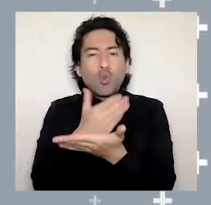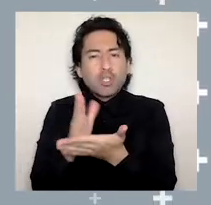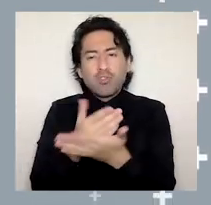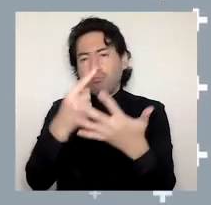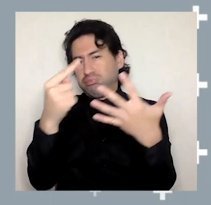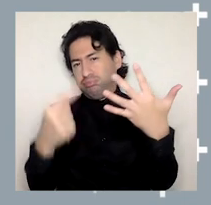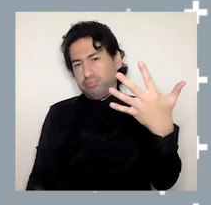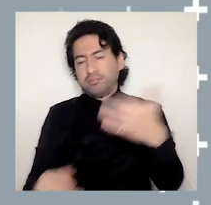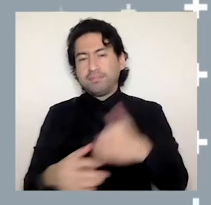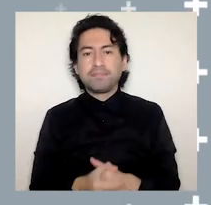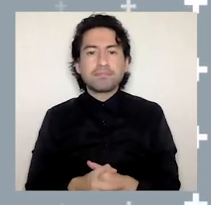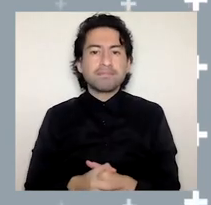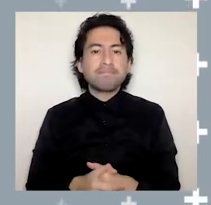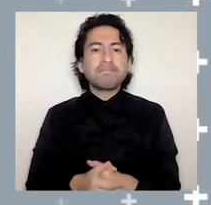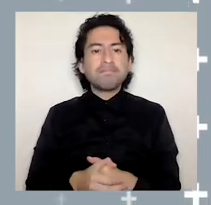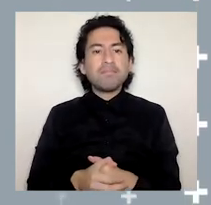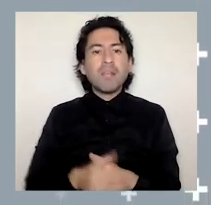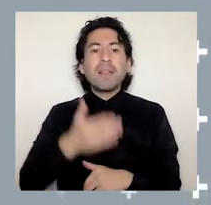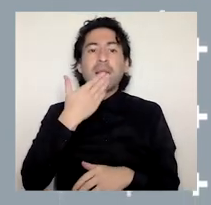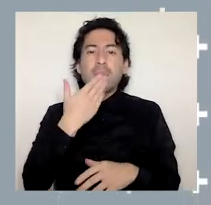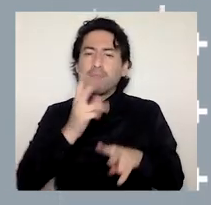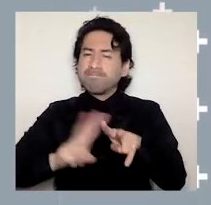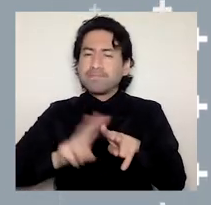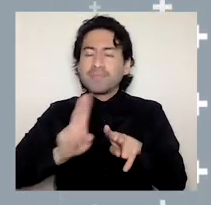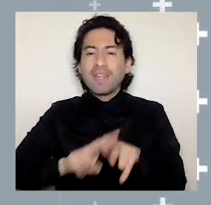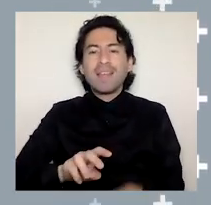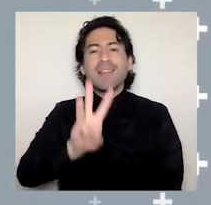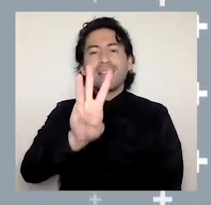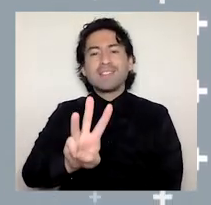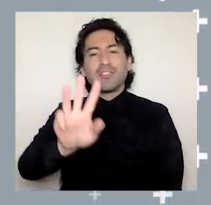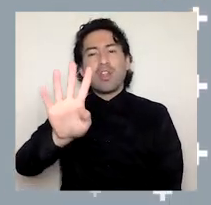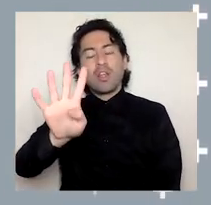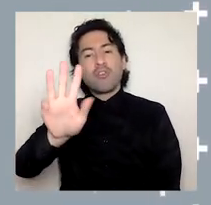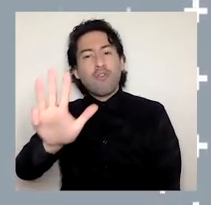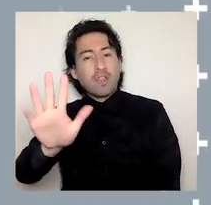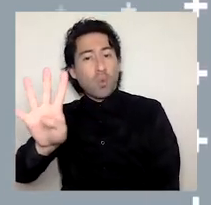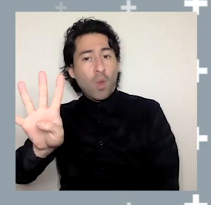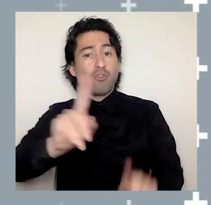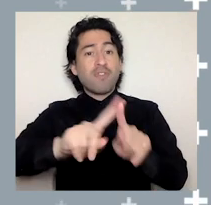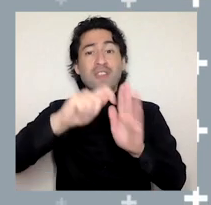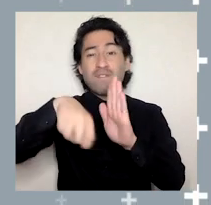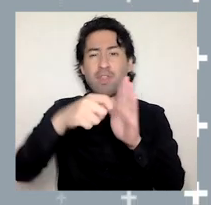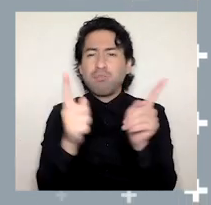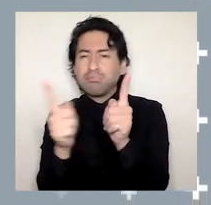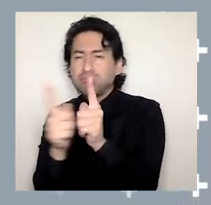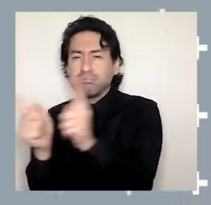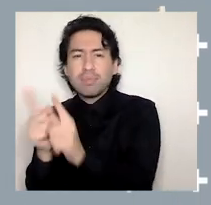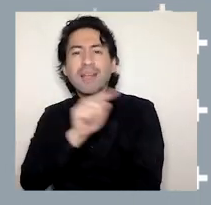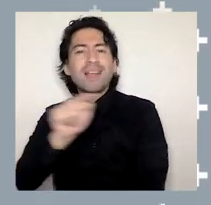Se generaron 394 cápsulas audiovisuales que registraron cerca de 400.000